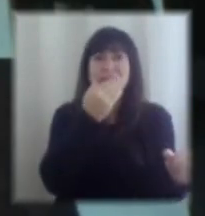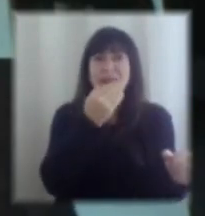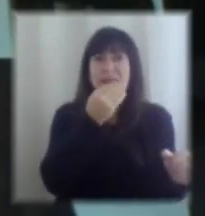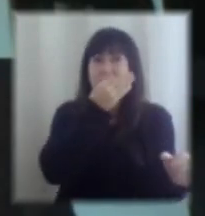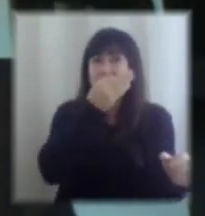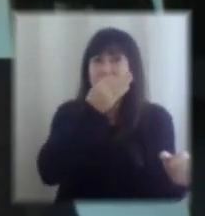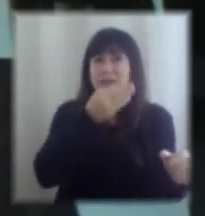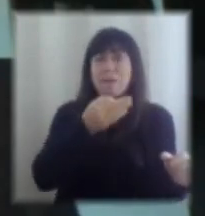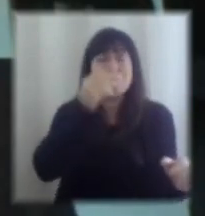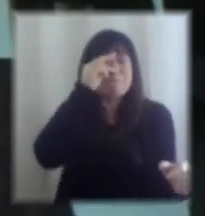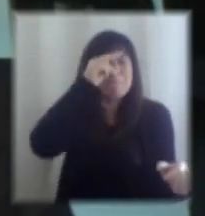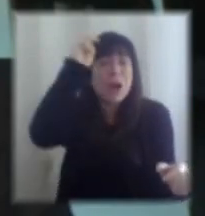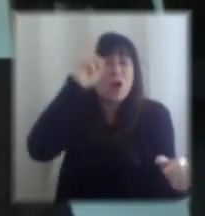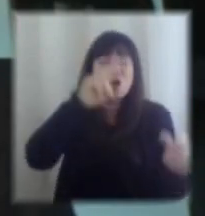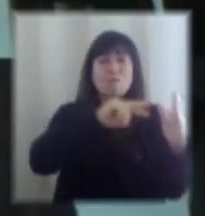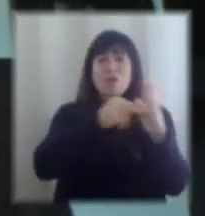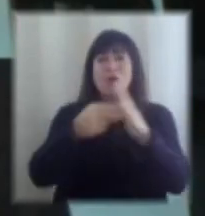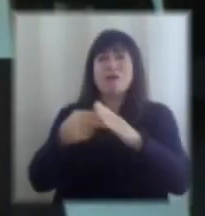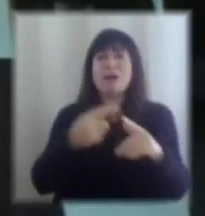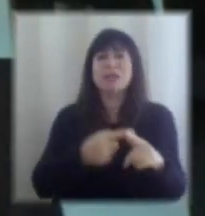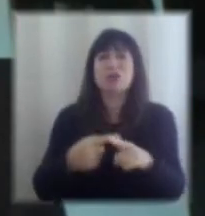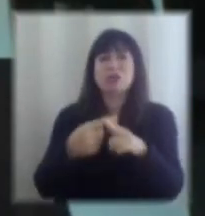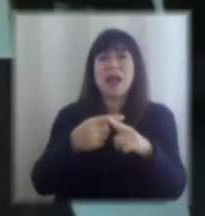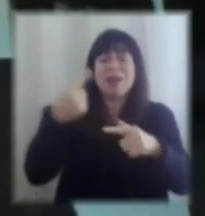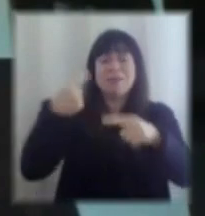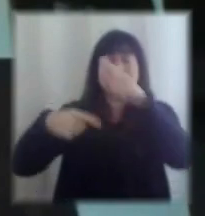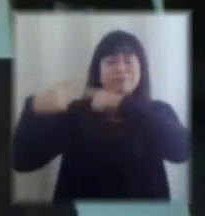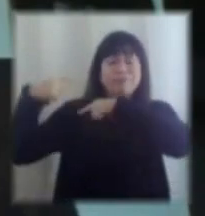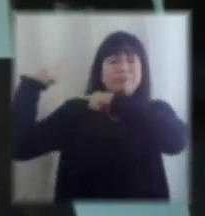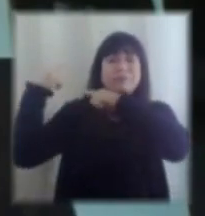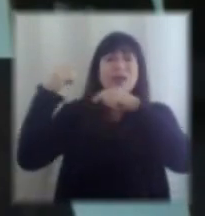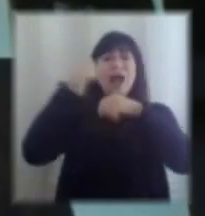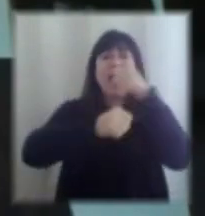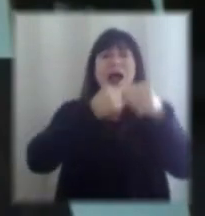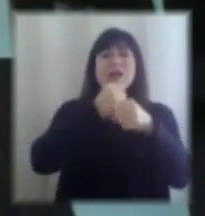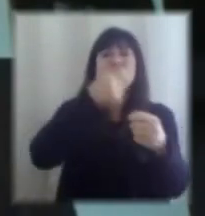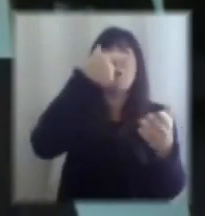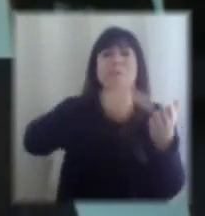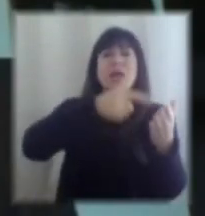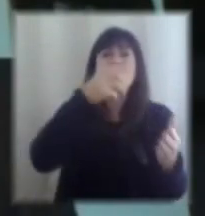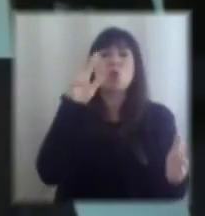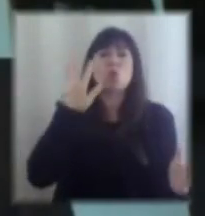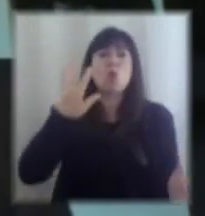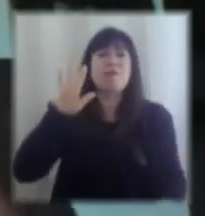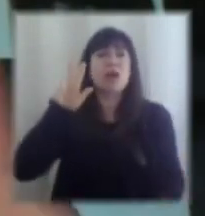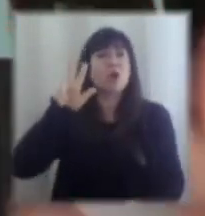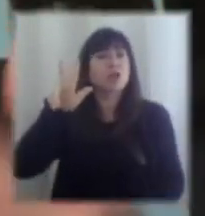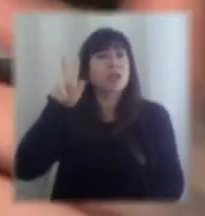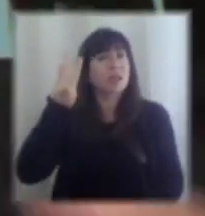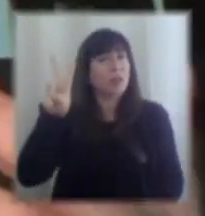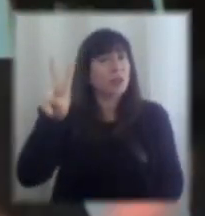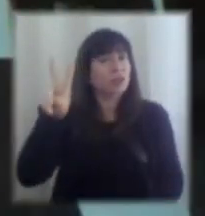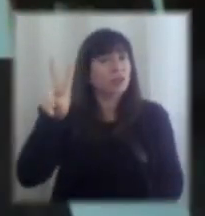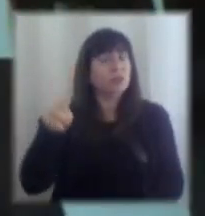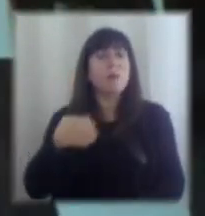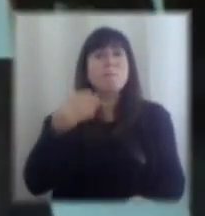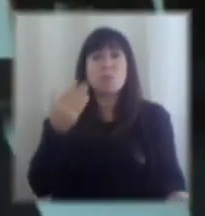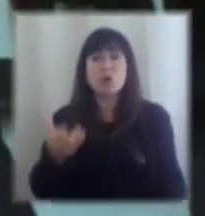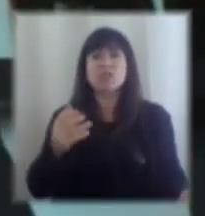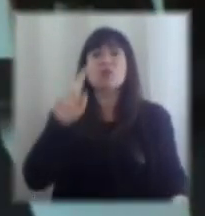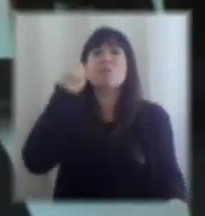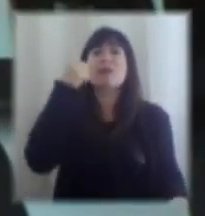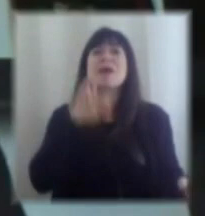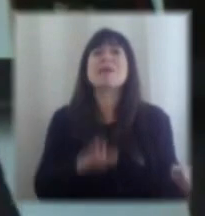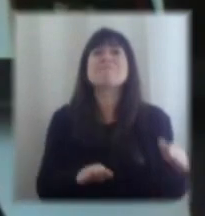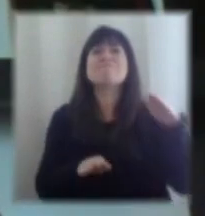peor crisis económica y social, probablemente desde el año 82. Y por lo tanto, el primer paso de